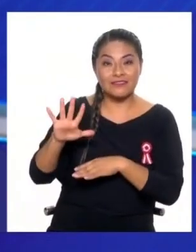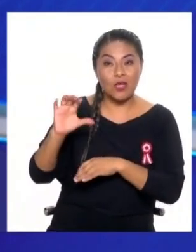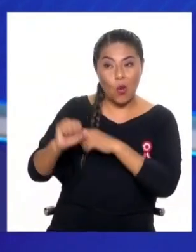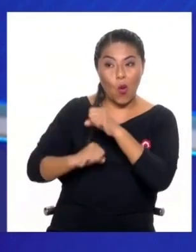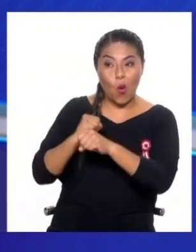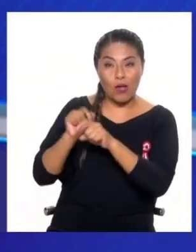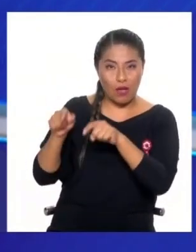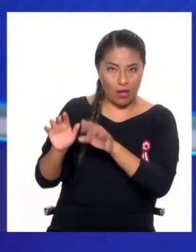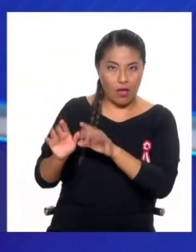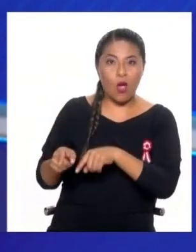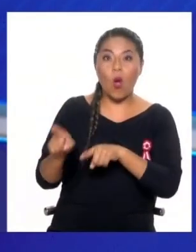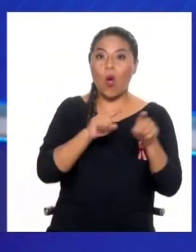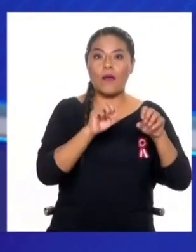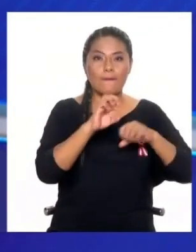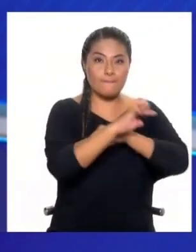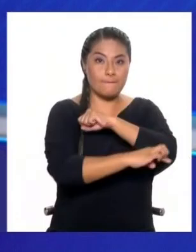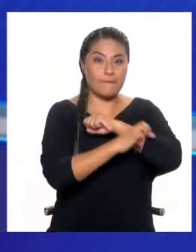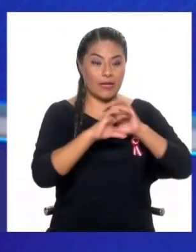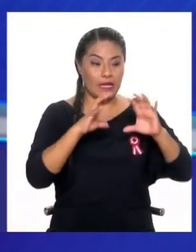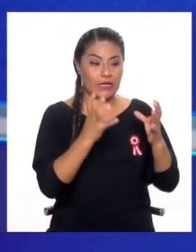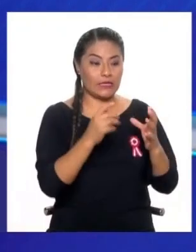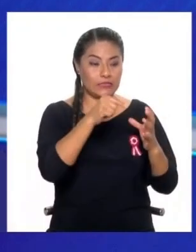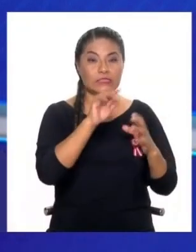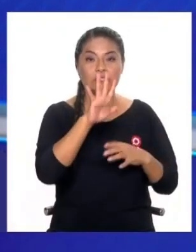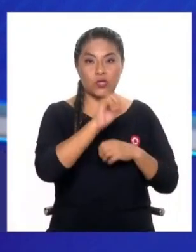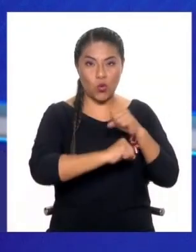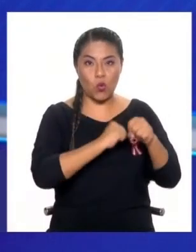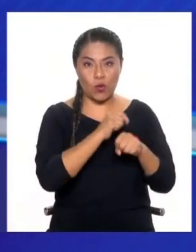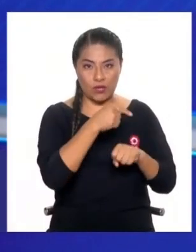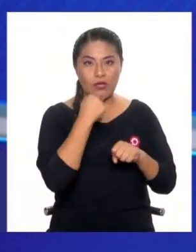países. ¿Cómo hago para controlar,